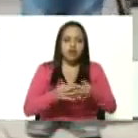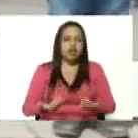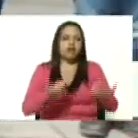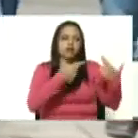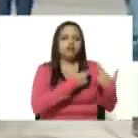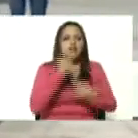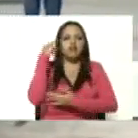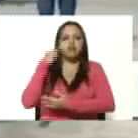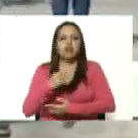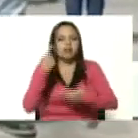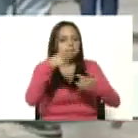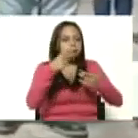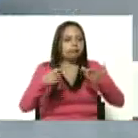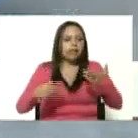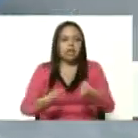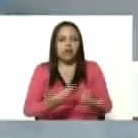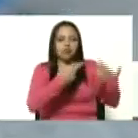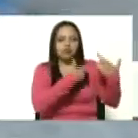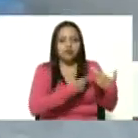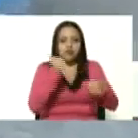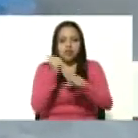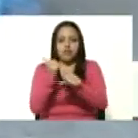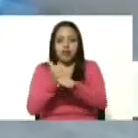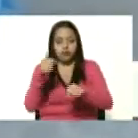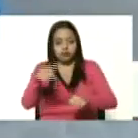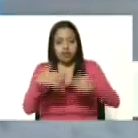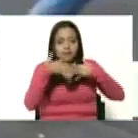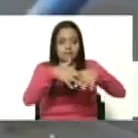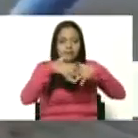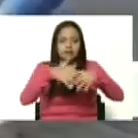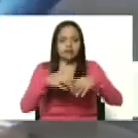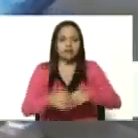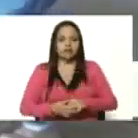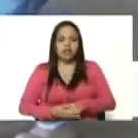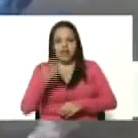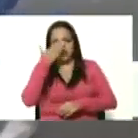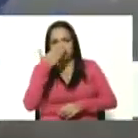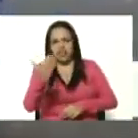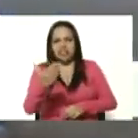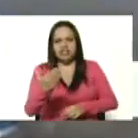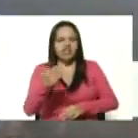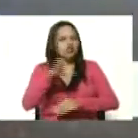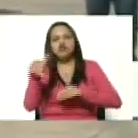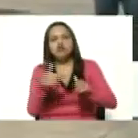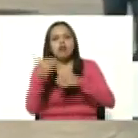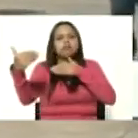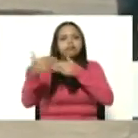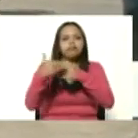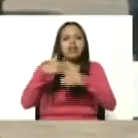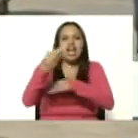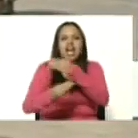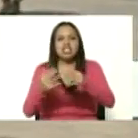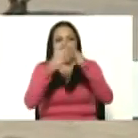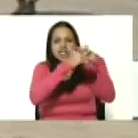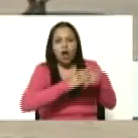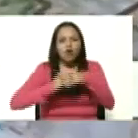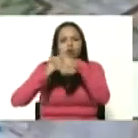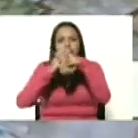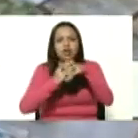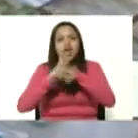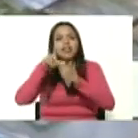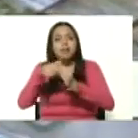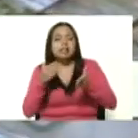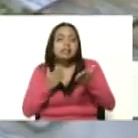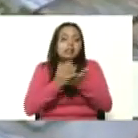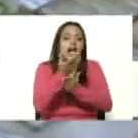Bolívar y el estado mayor de la milicia obrera mi comandante en jefe frente a las constantes agresiones imperialistas y de sus lacayos nace la